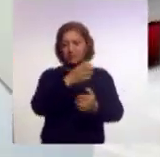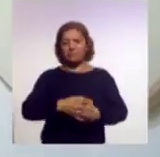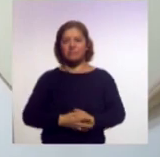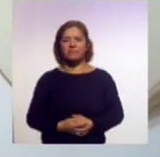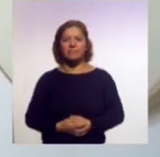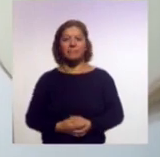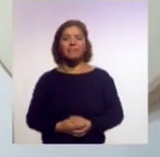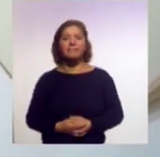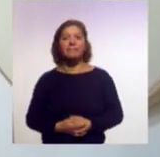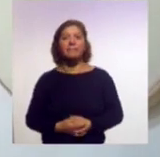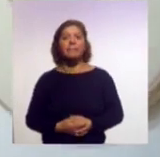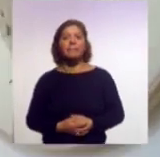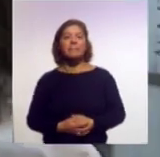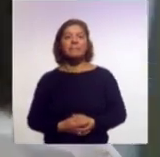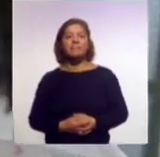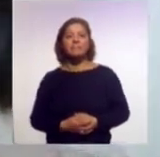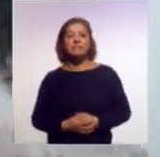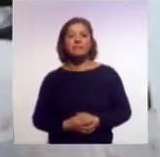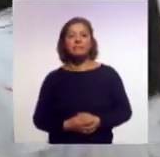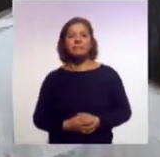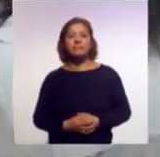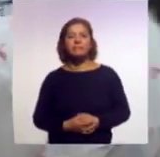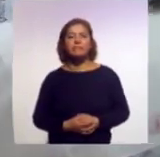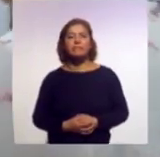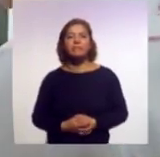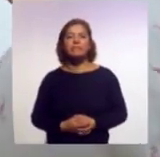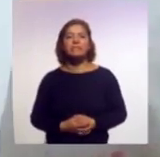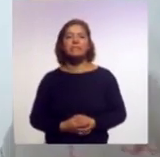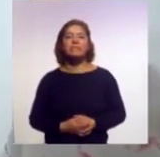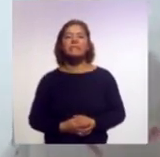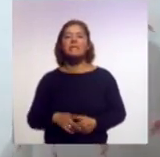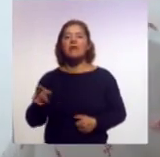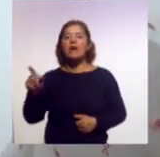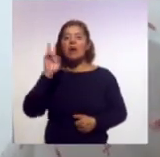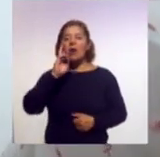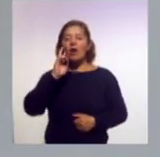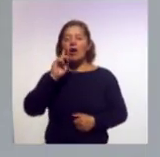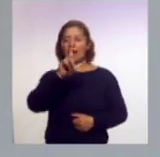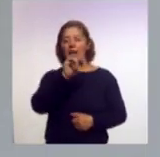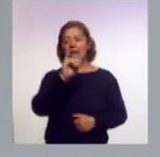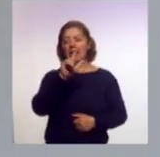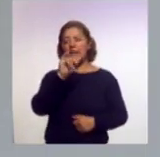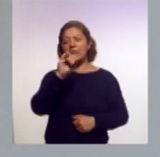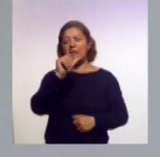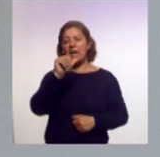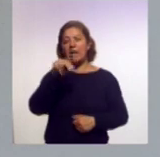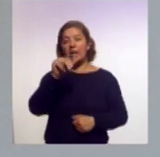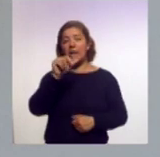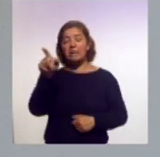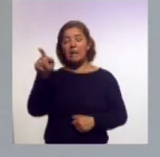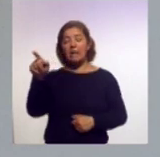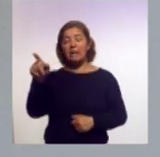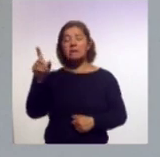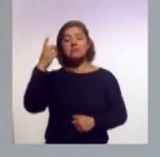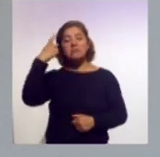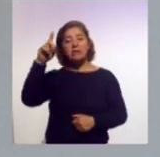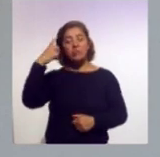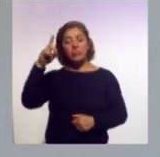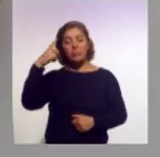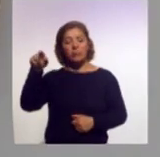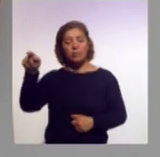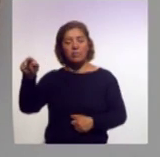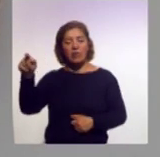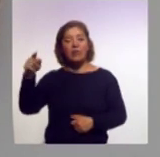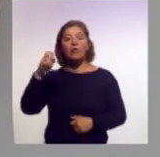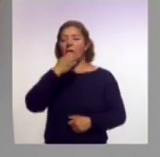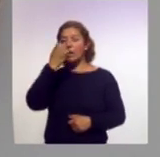Musgo La Gran Familia es una muestra cercana a la artista visual y textil Liliana Valdera Zabarca Ella es de origen duranguense egresada de